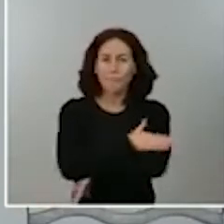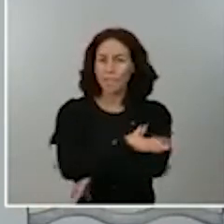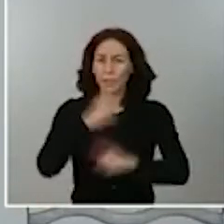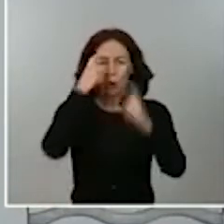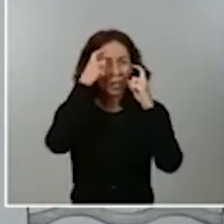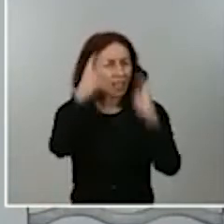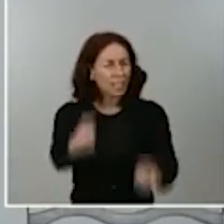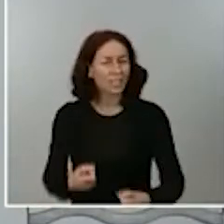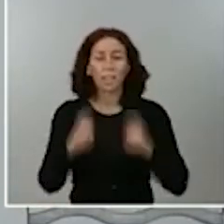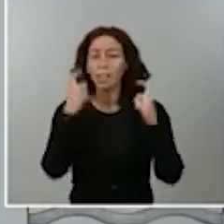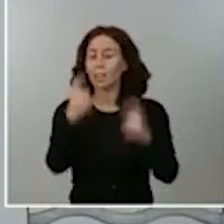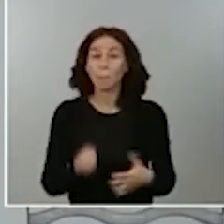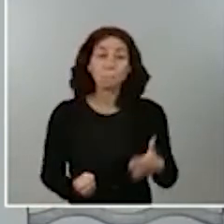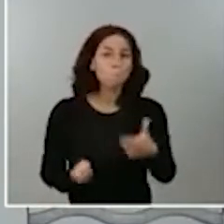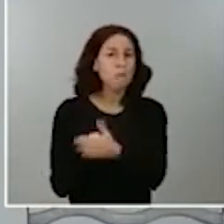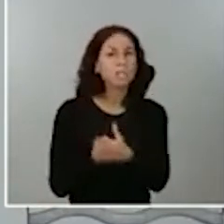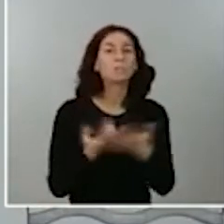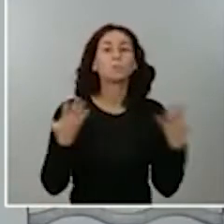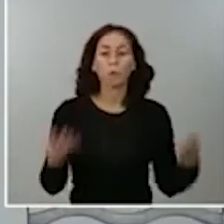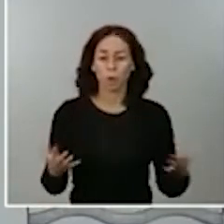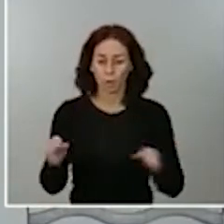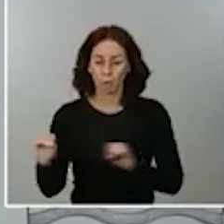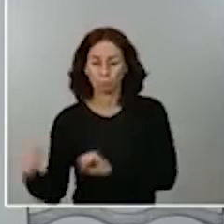salud de los madrileños y de los españoles.